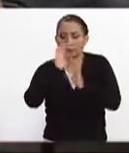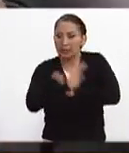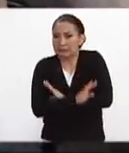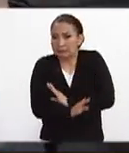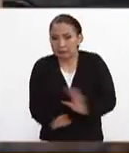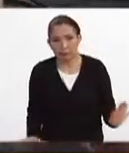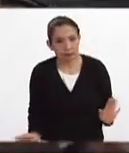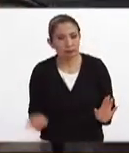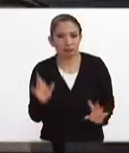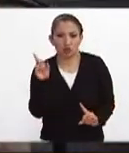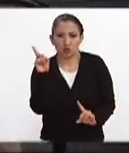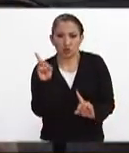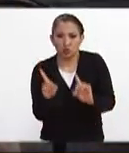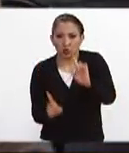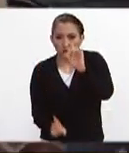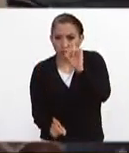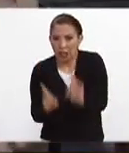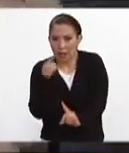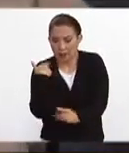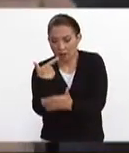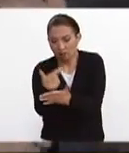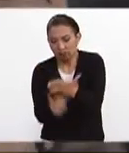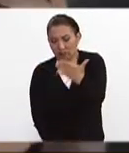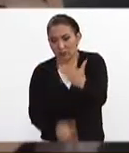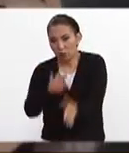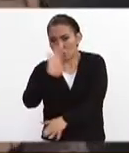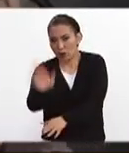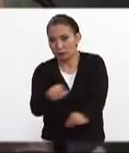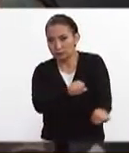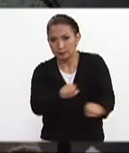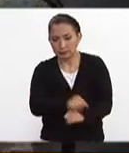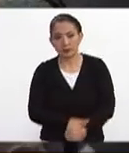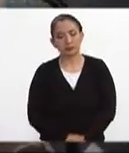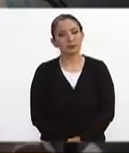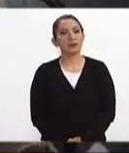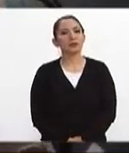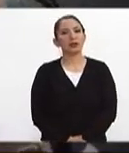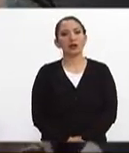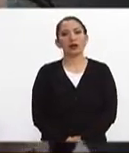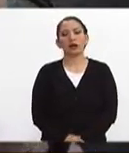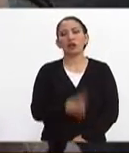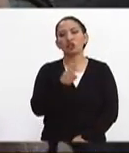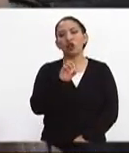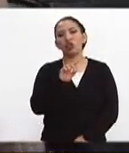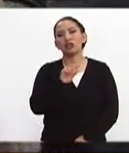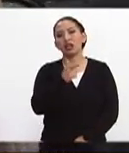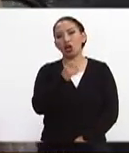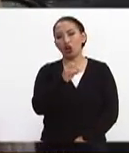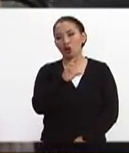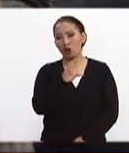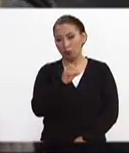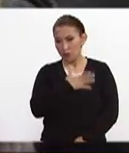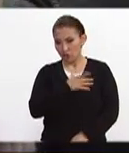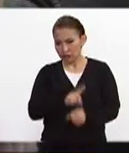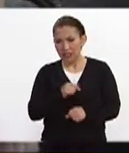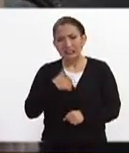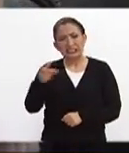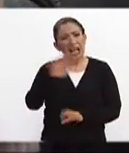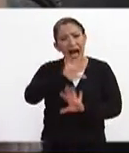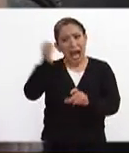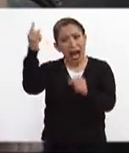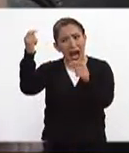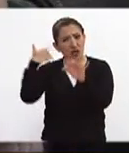ya pues se sume a esta lista de fallecidos por este terremoto Rodrigo buenos días han dicho algún